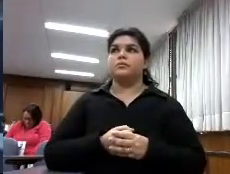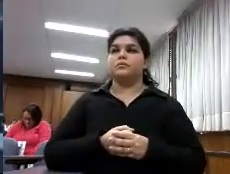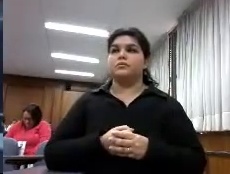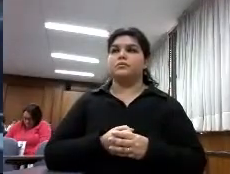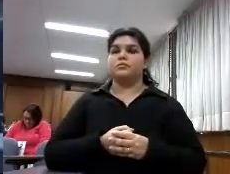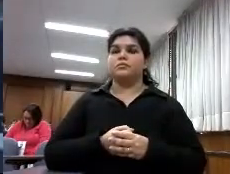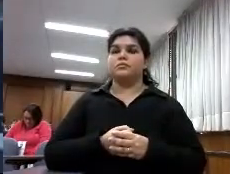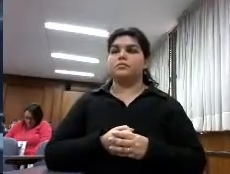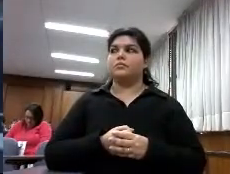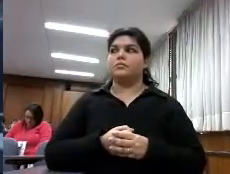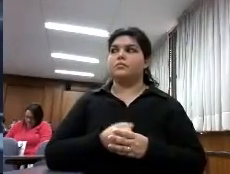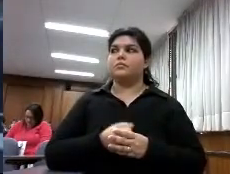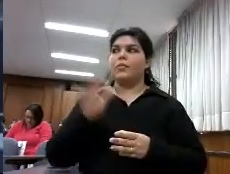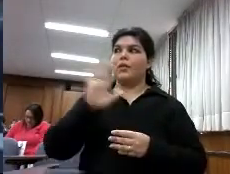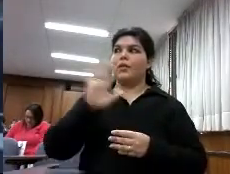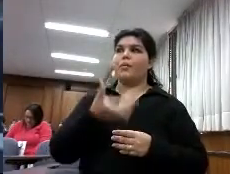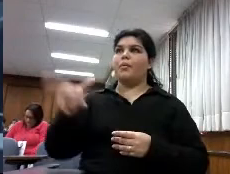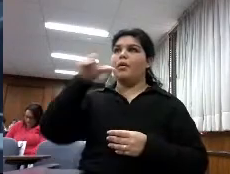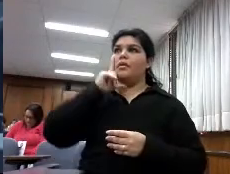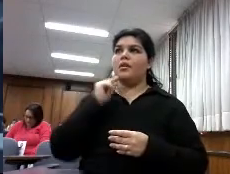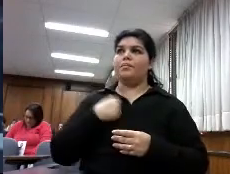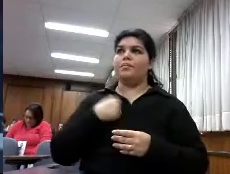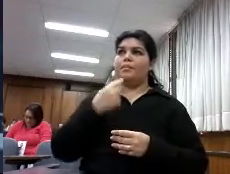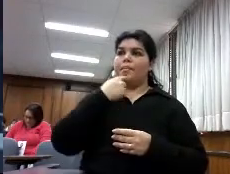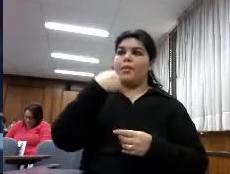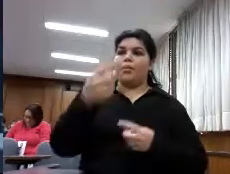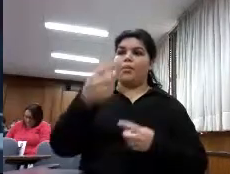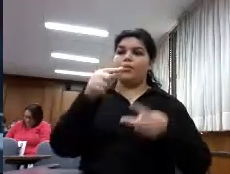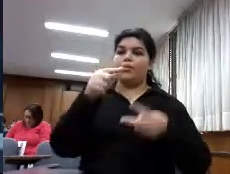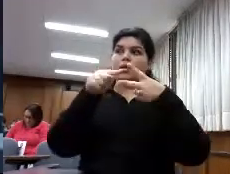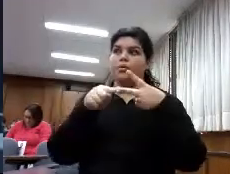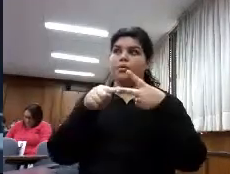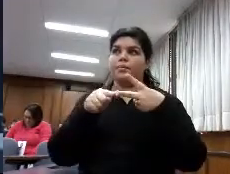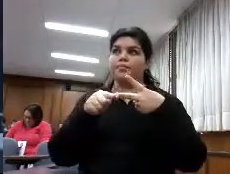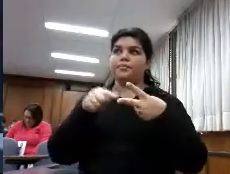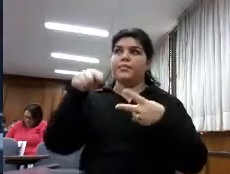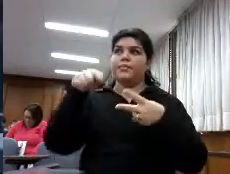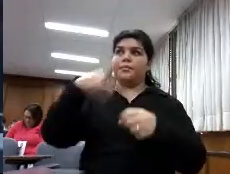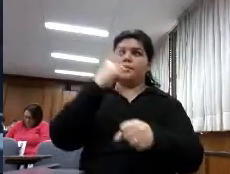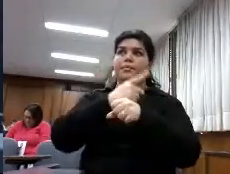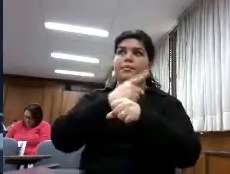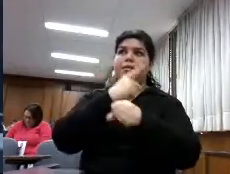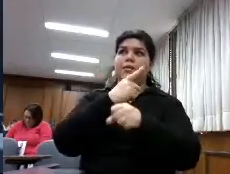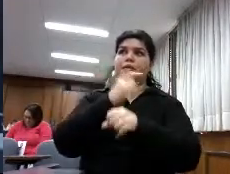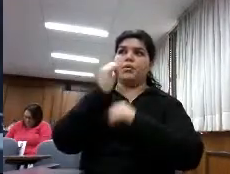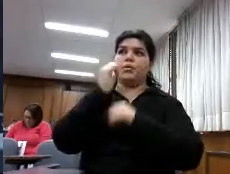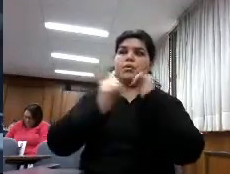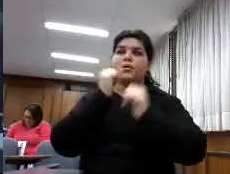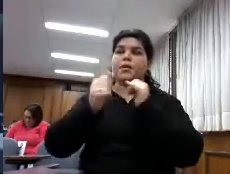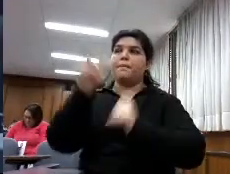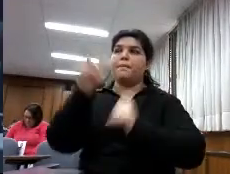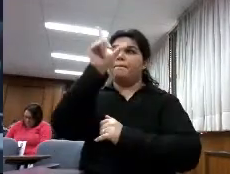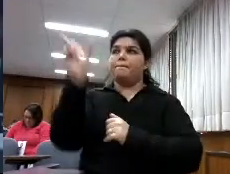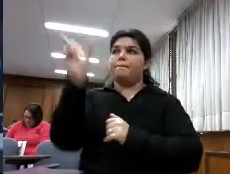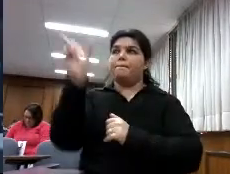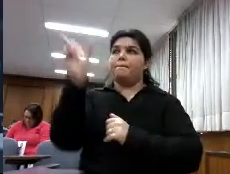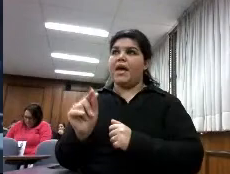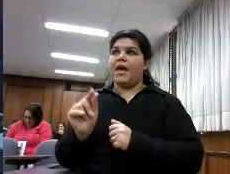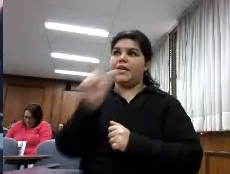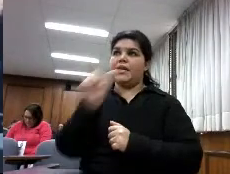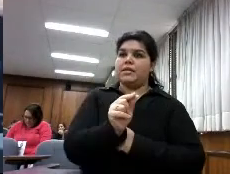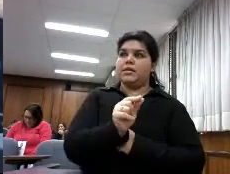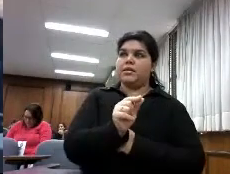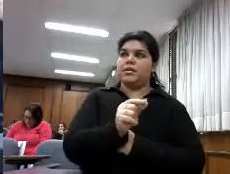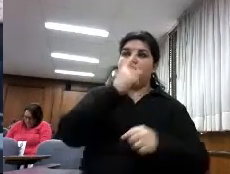hola buen día yo tengo dos preguntas en realidad la primera es que cuando mencionan los países que participaron en la primera